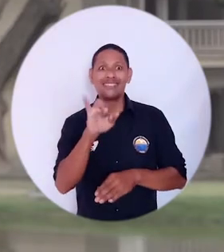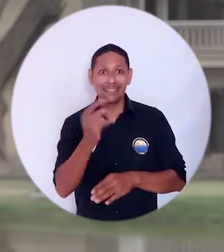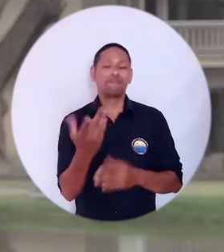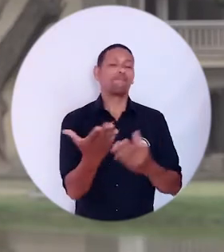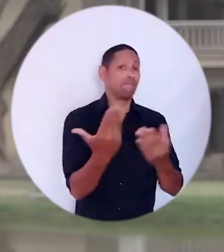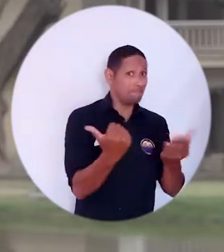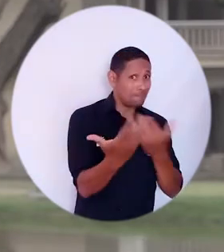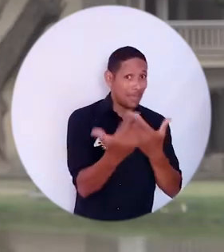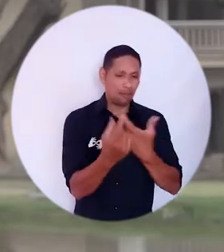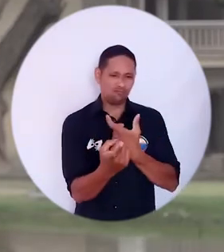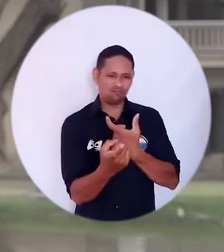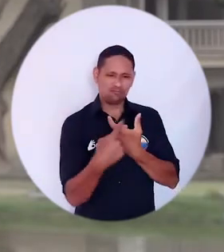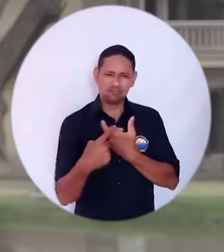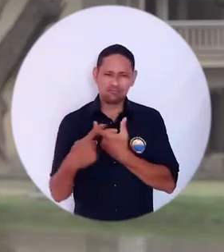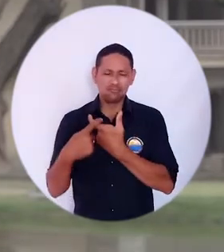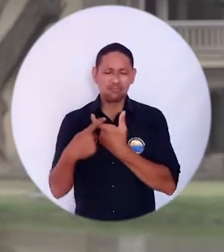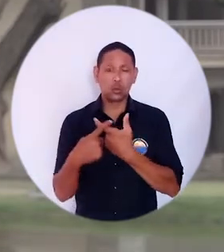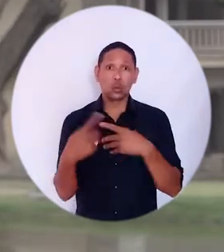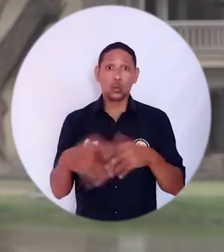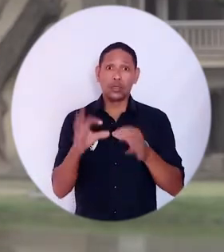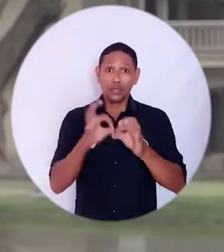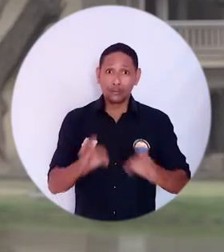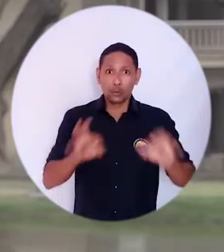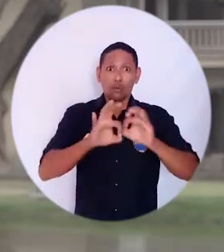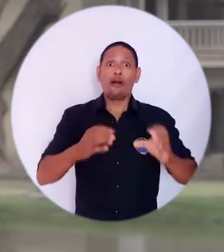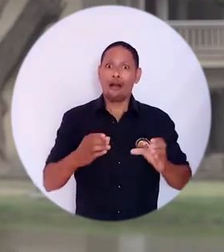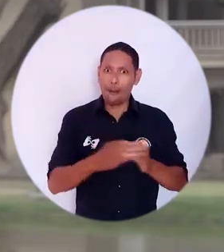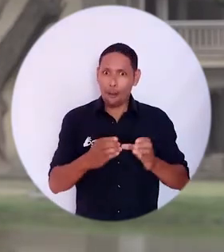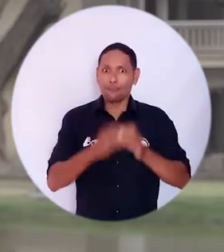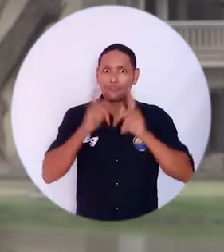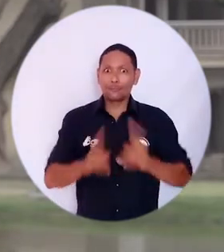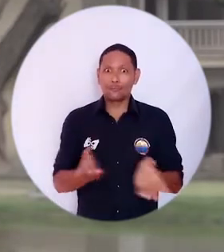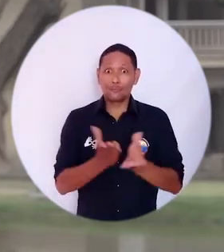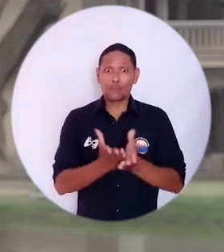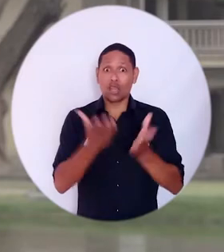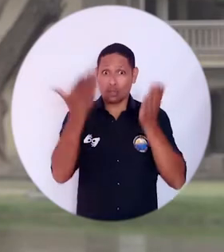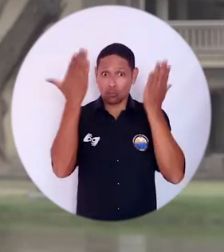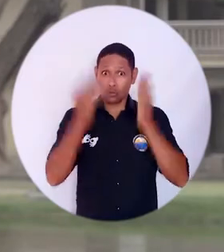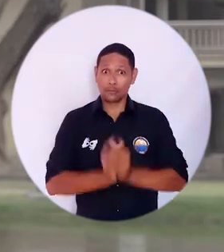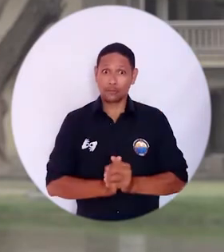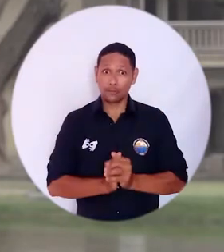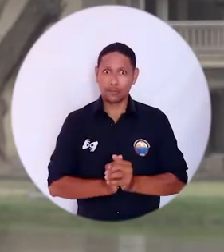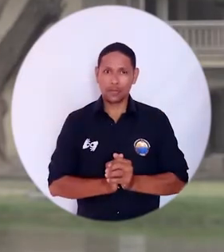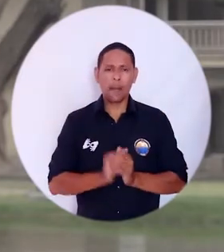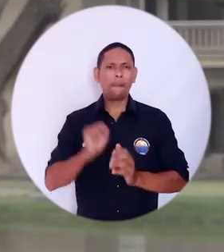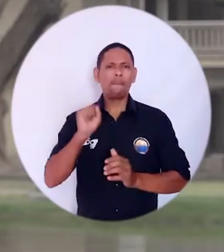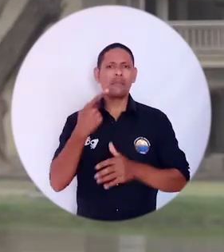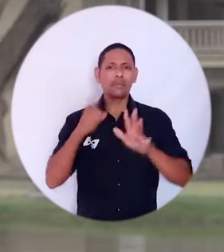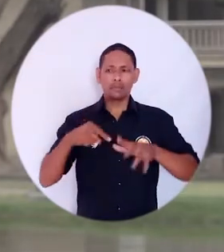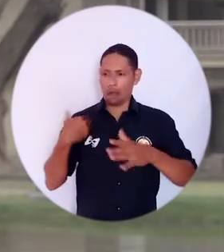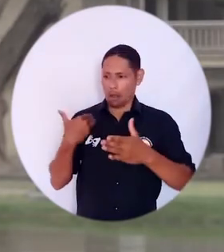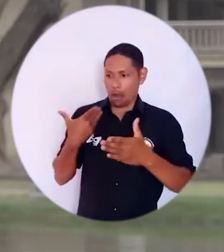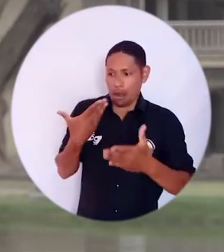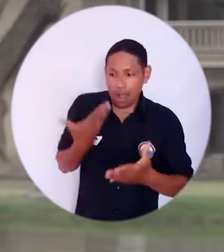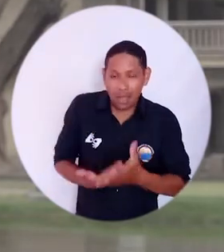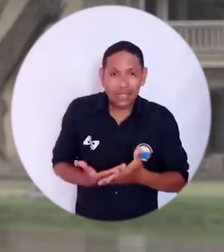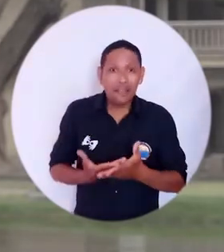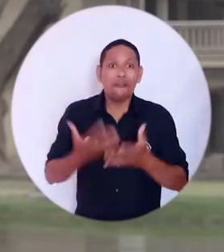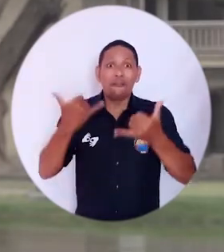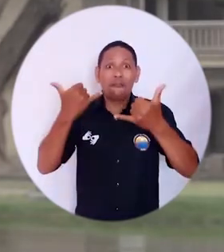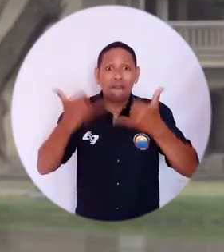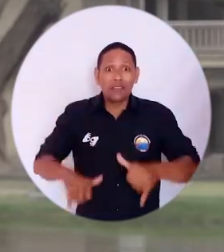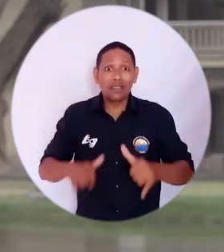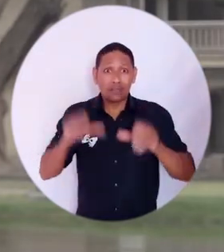debido a lo que supone una asociación estudiantil para nuestro programa. Desde primer semestre hasta último semestre,